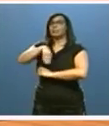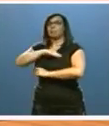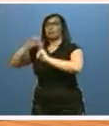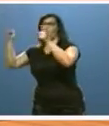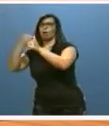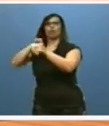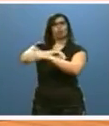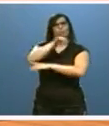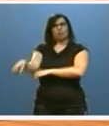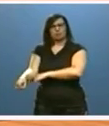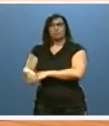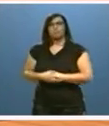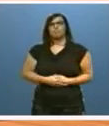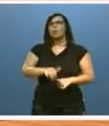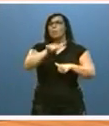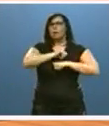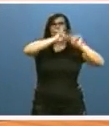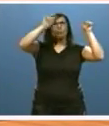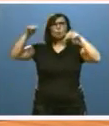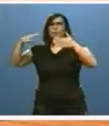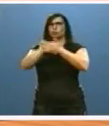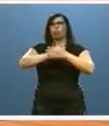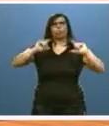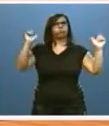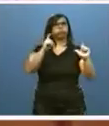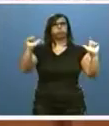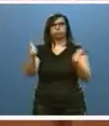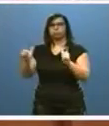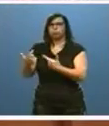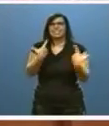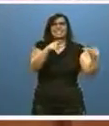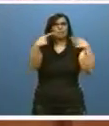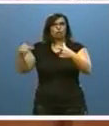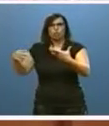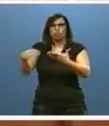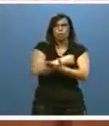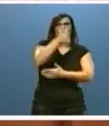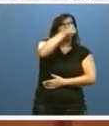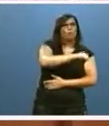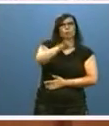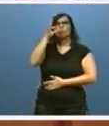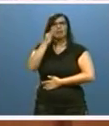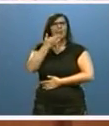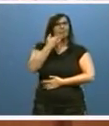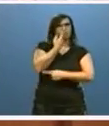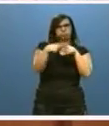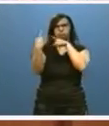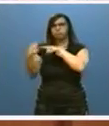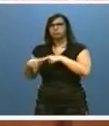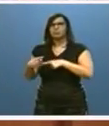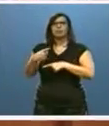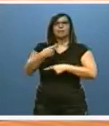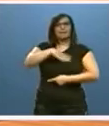El desempleo ha bajado en todas las provincias, todos los sectores, todos los tramos de edad en hombres y en mujeres y en nacionales y